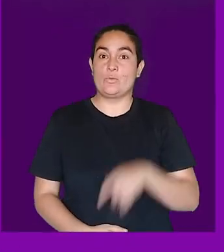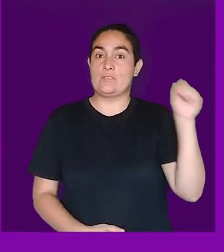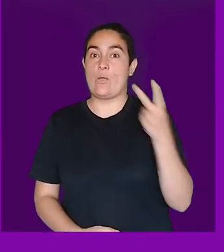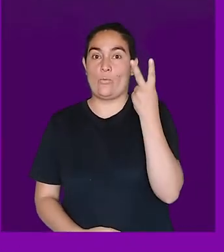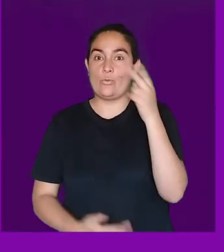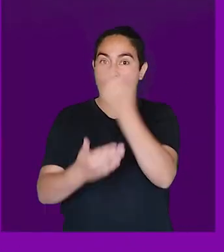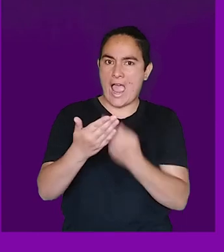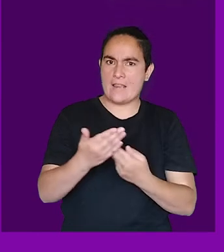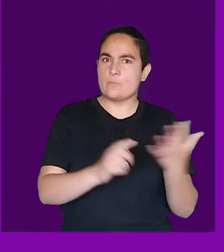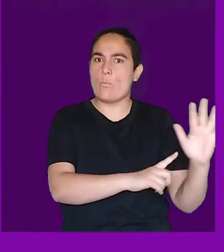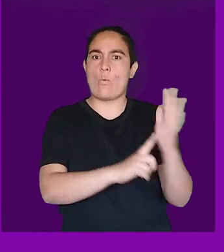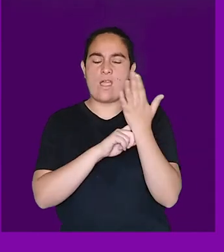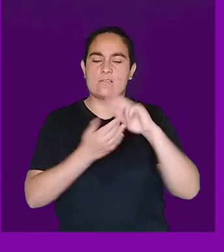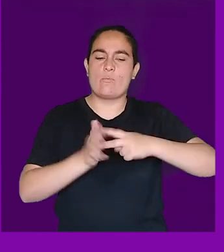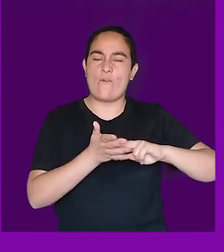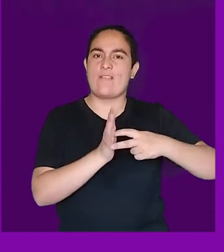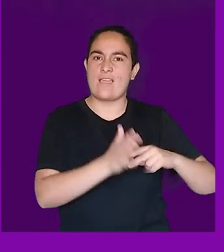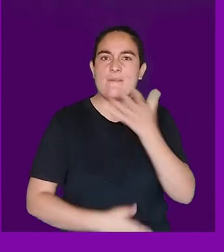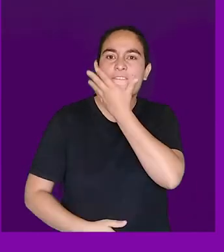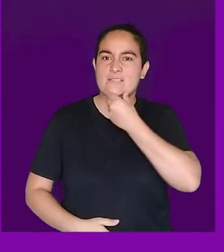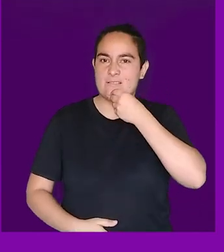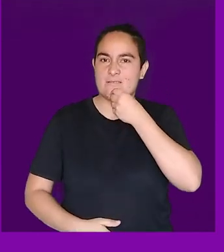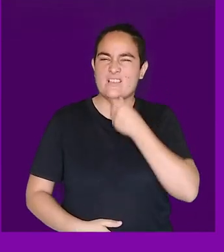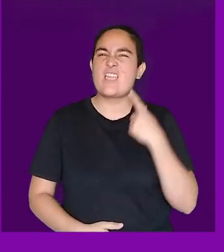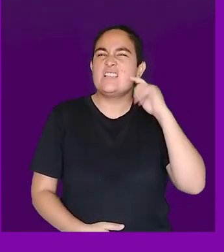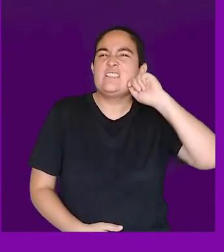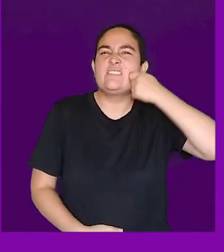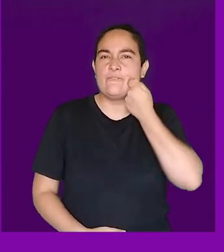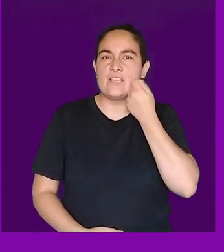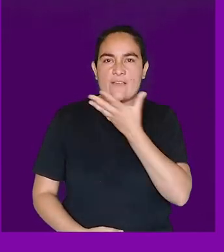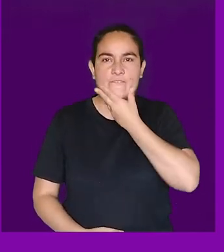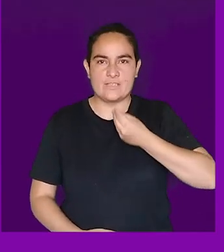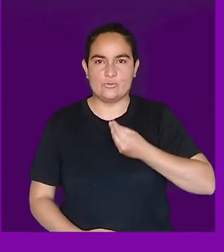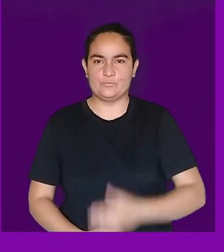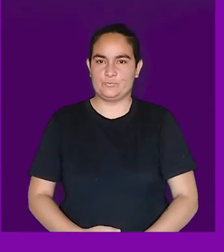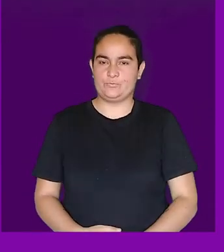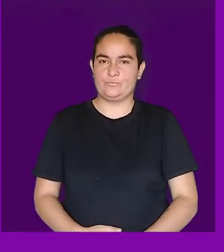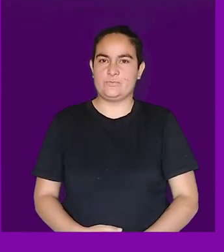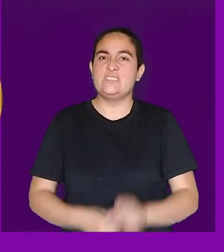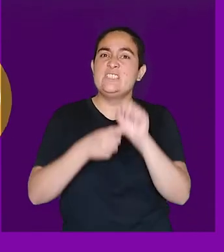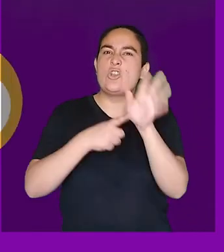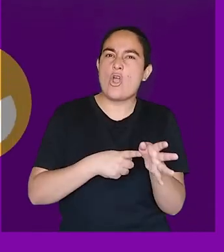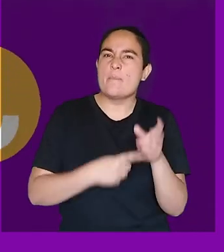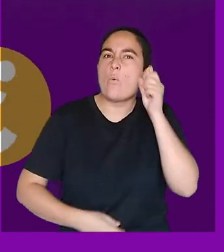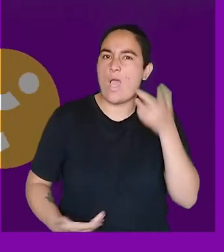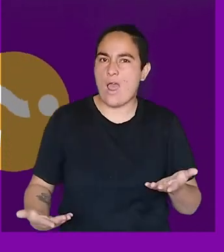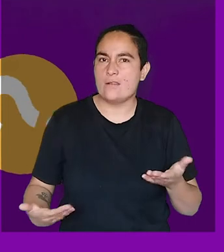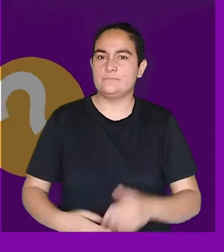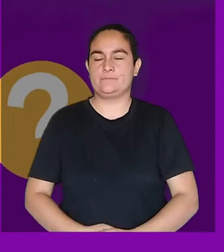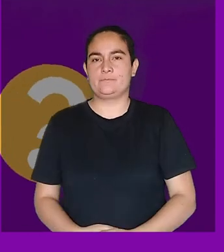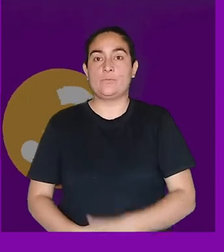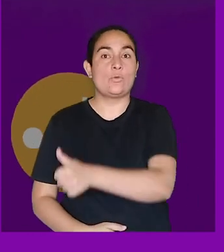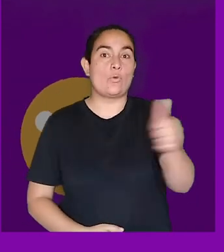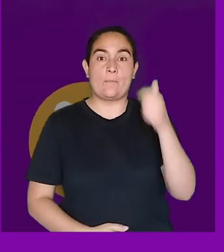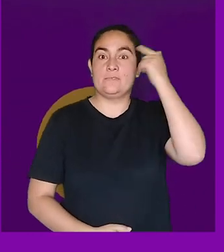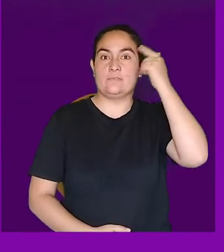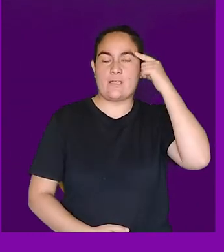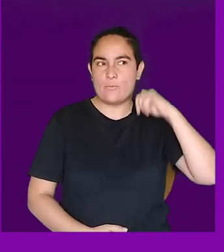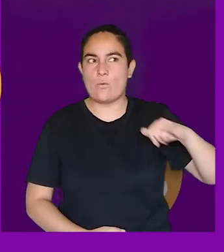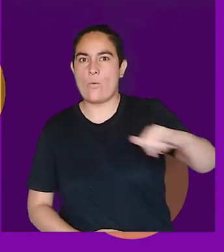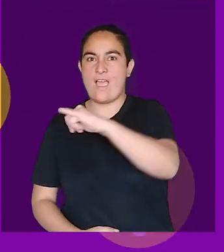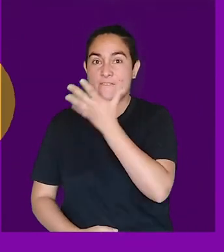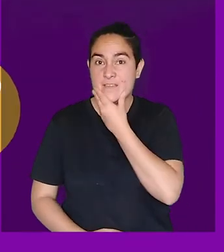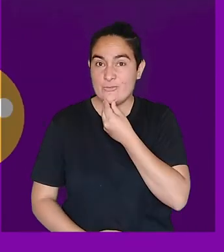En el segundo caso, el arte nos plantea el problema de la belleza. ¿Qué se considera bello? ¿Cuáles son sus elementos?